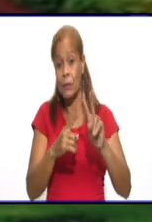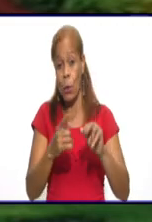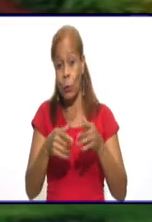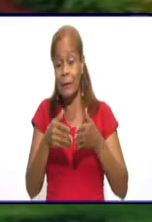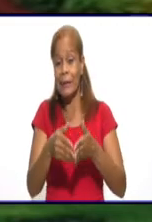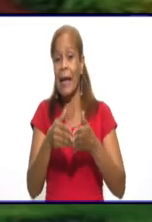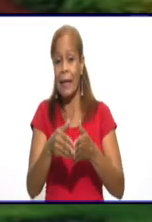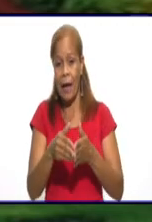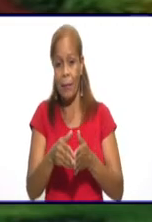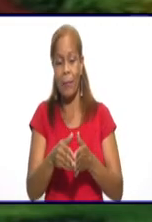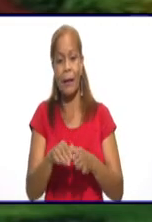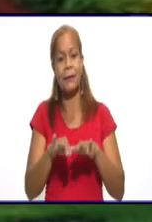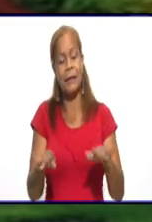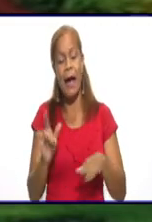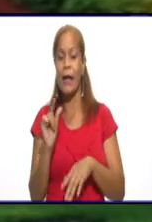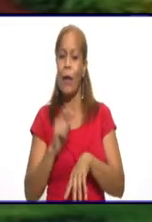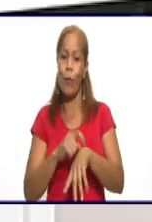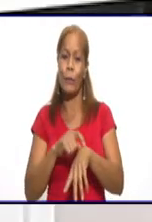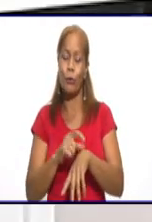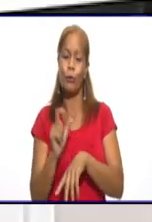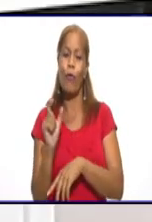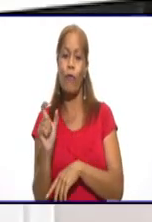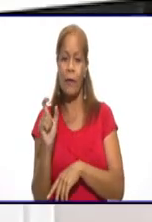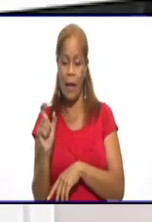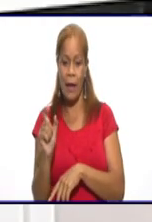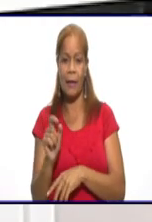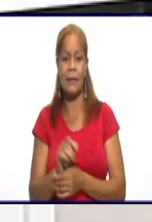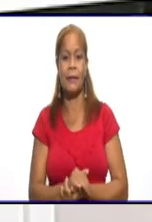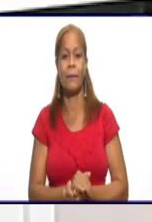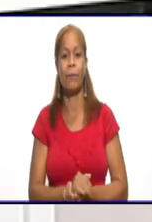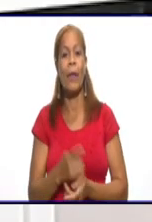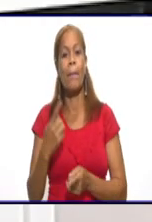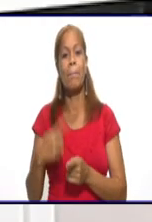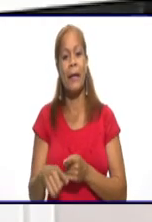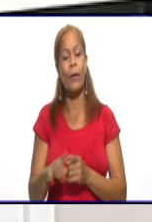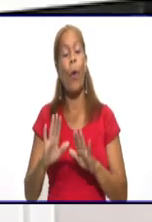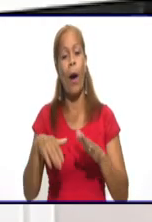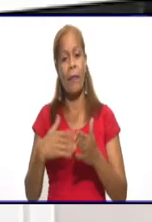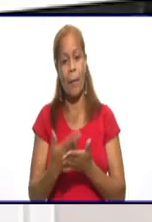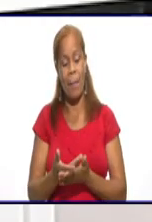transmisión, ya casi en los minutos finales de nuestro panel informativo, pero además muy contenta por...